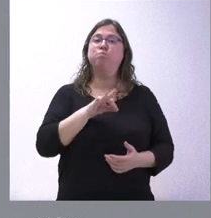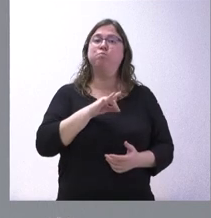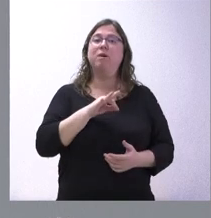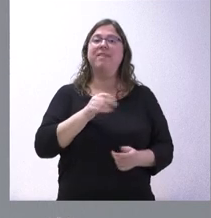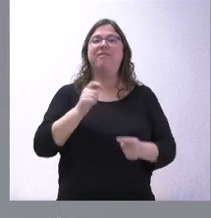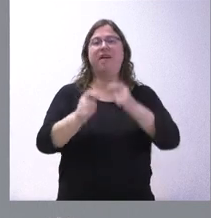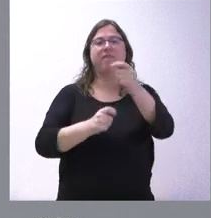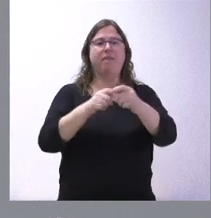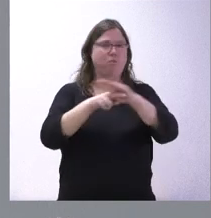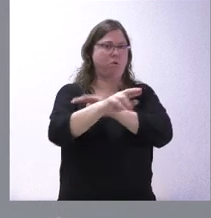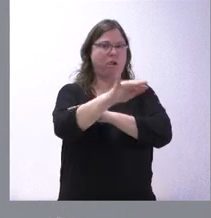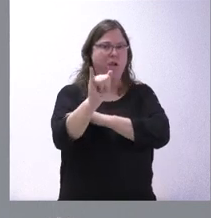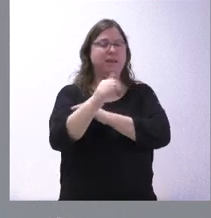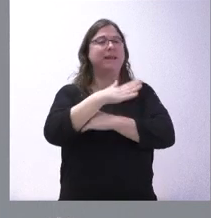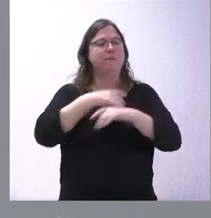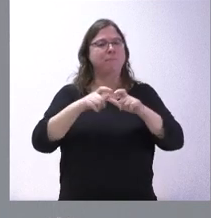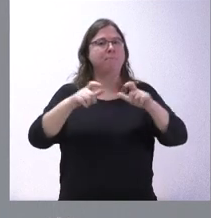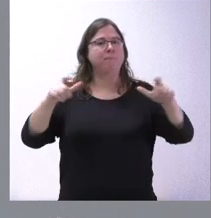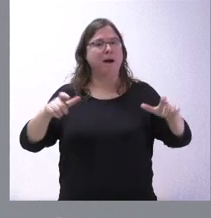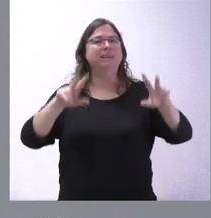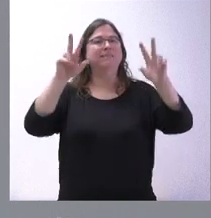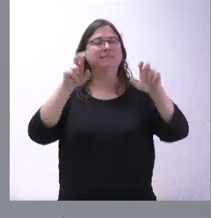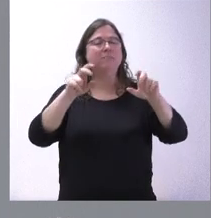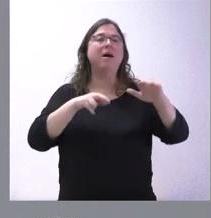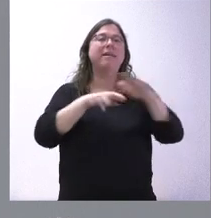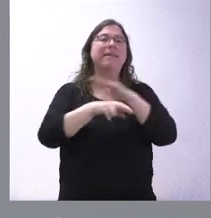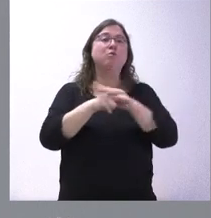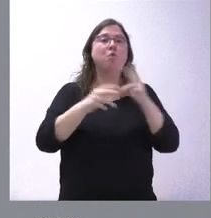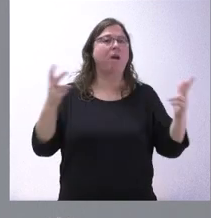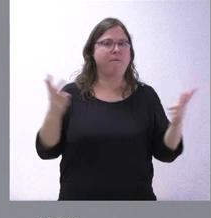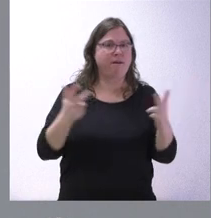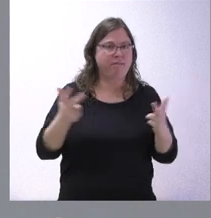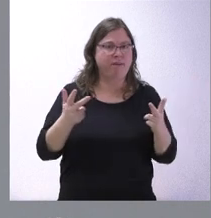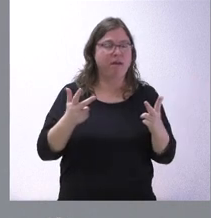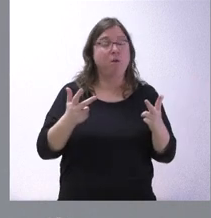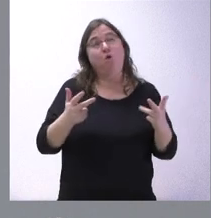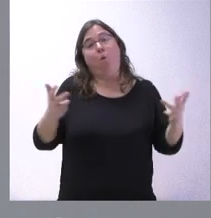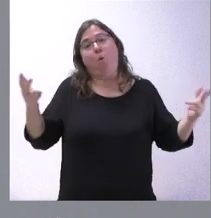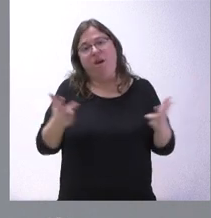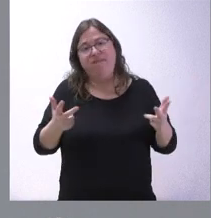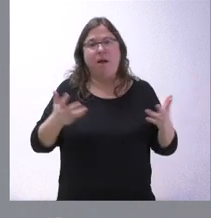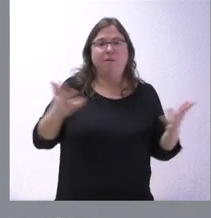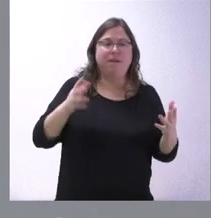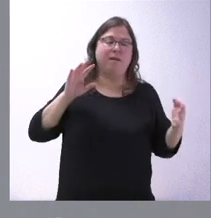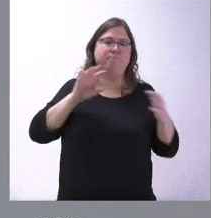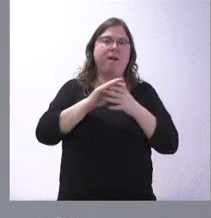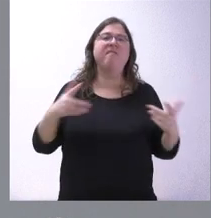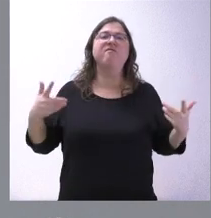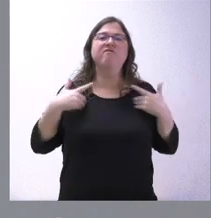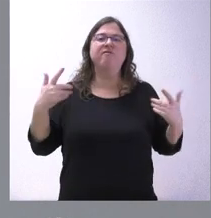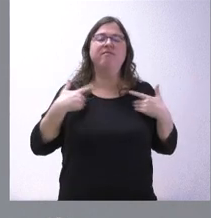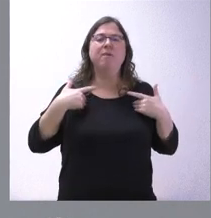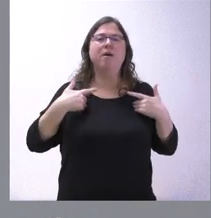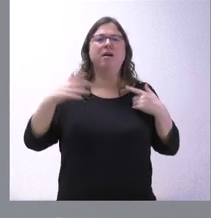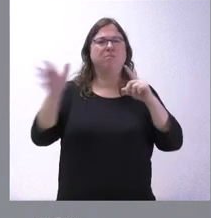dotaciones que tenemos y que queremos seguir ampliando en relación con esos recursos de emergencia y de urgencia en relación con las víctimas de violencia